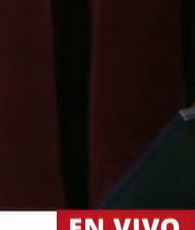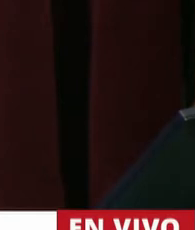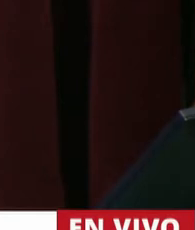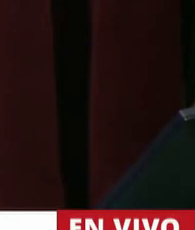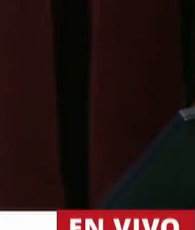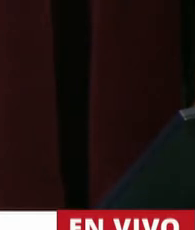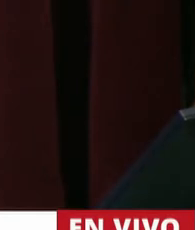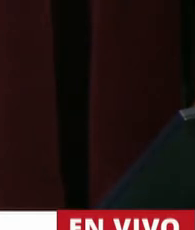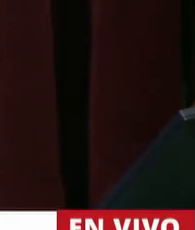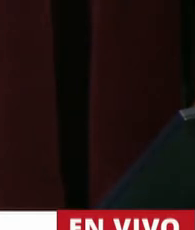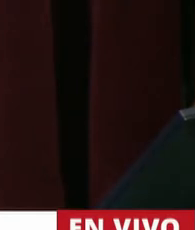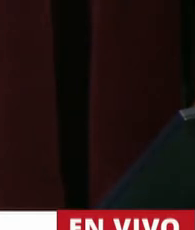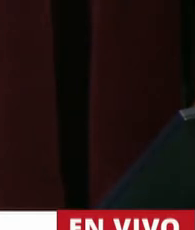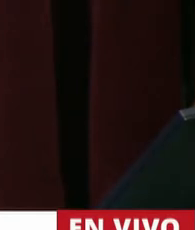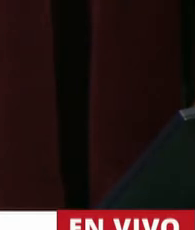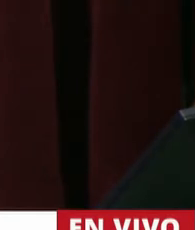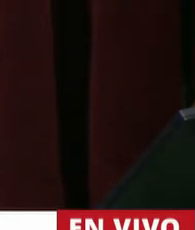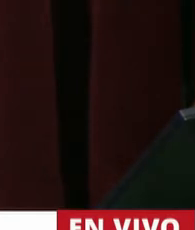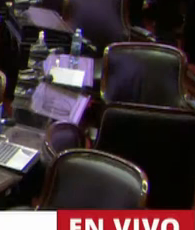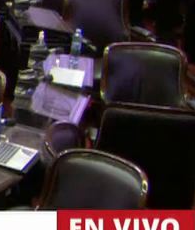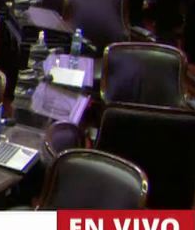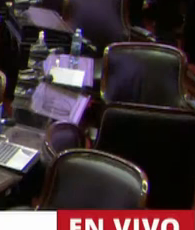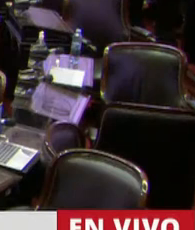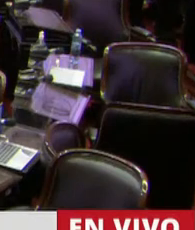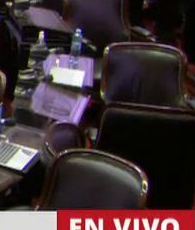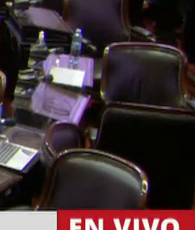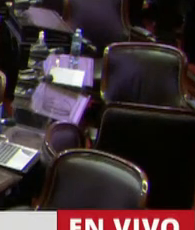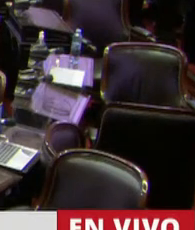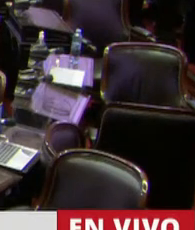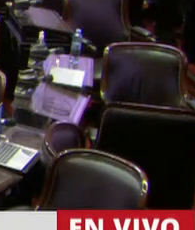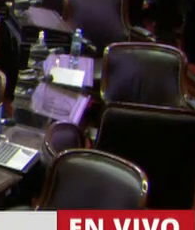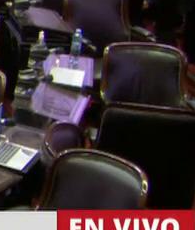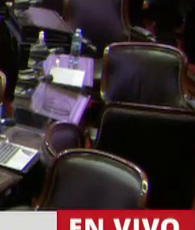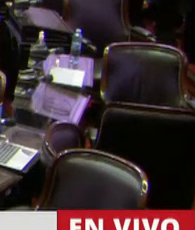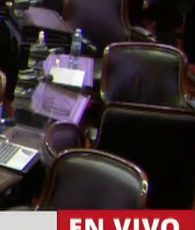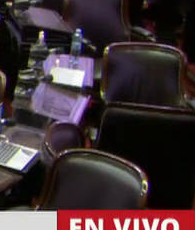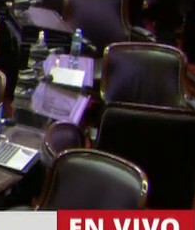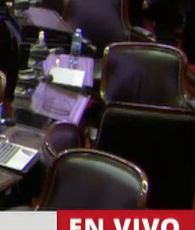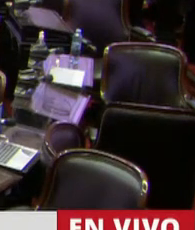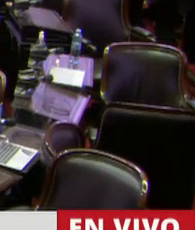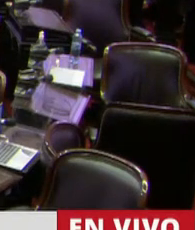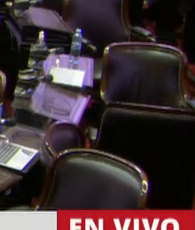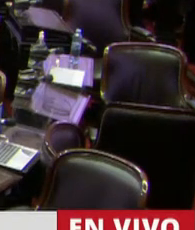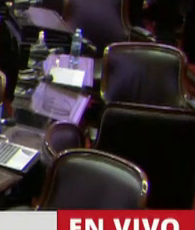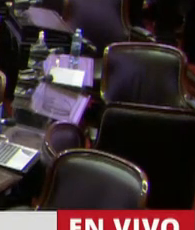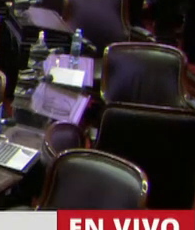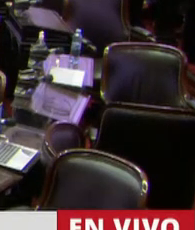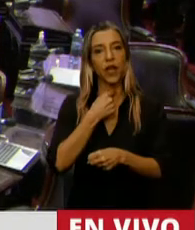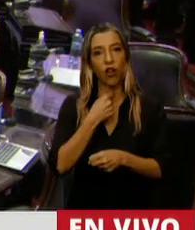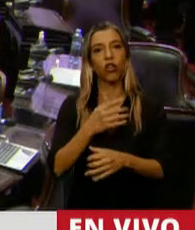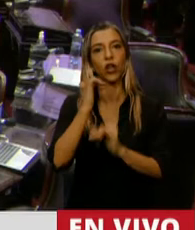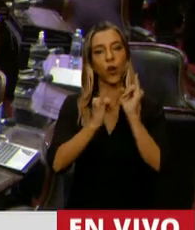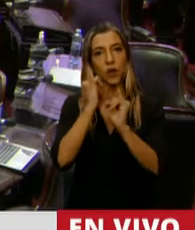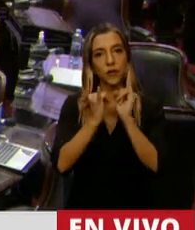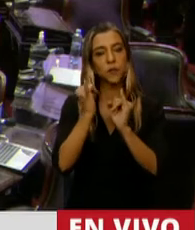Hola. Sí, buenas noches, señor Presidente. Bueno, primero y principal, hay que tener en consideración de por qué